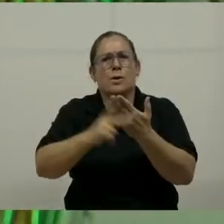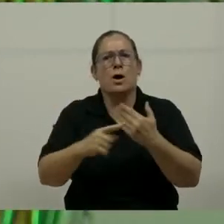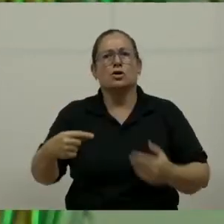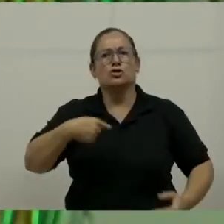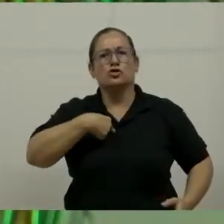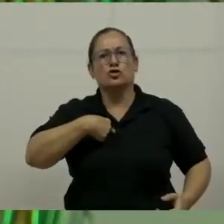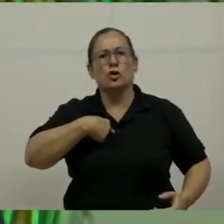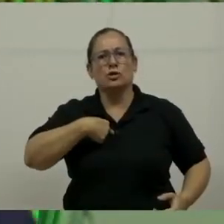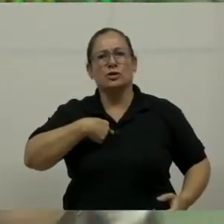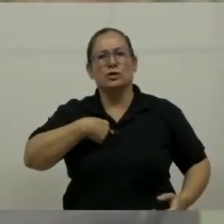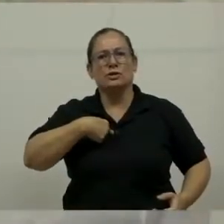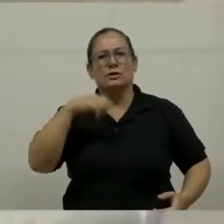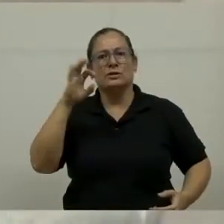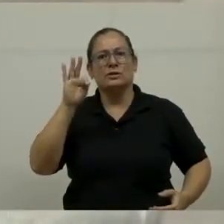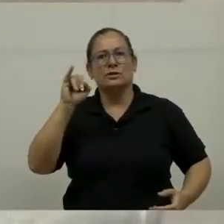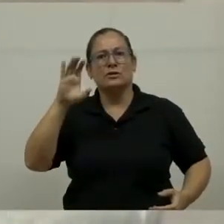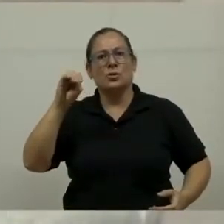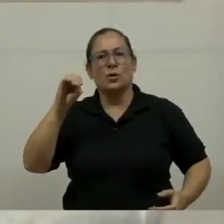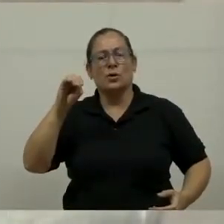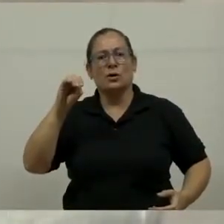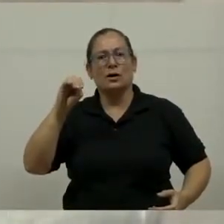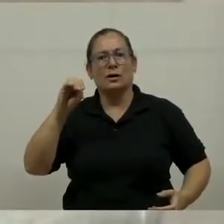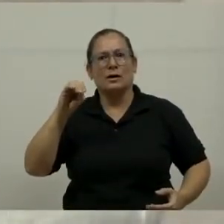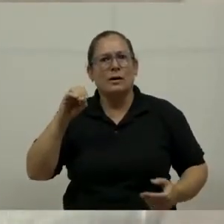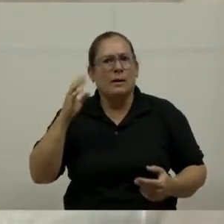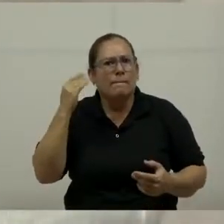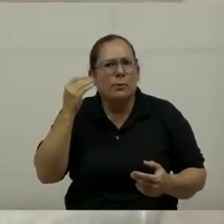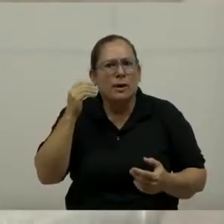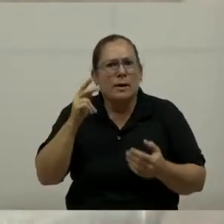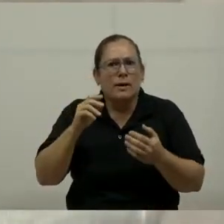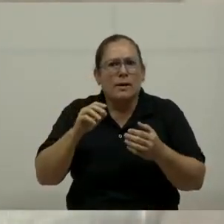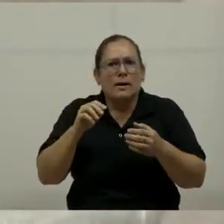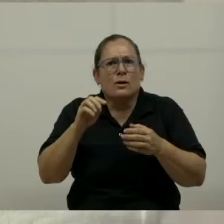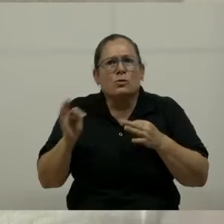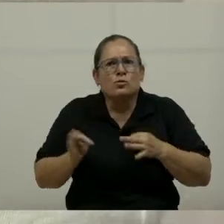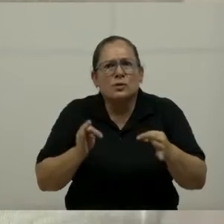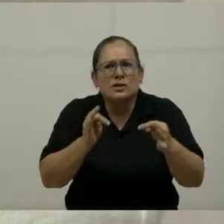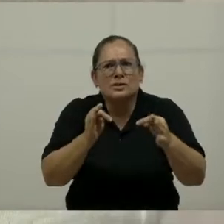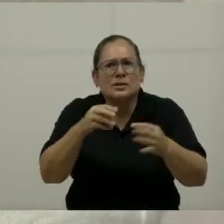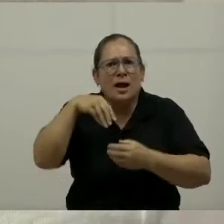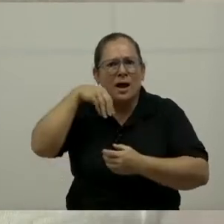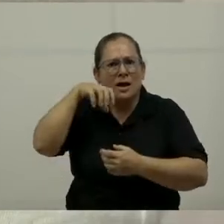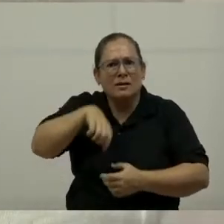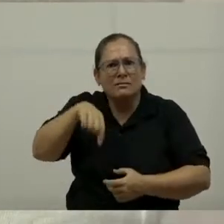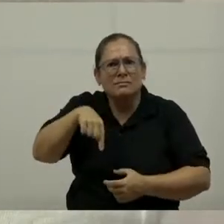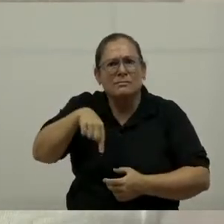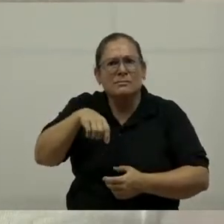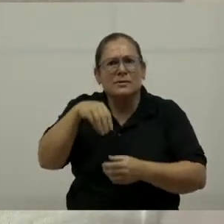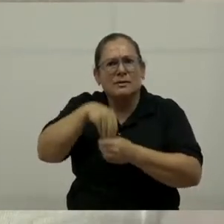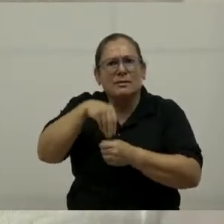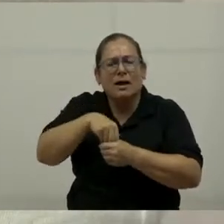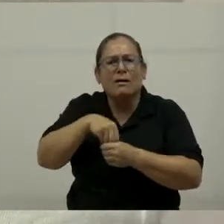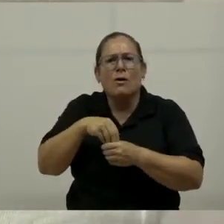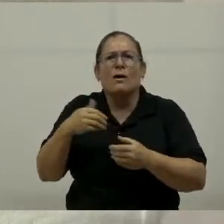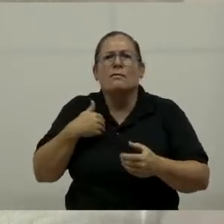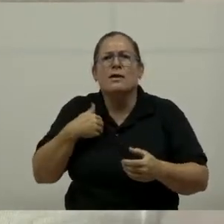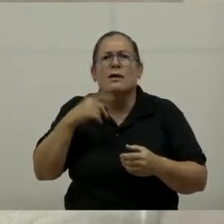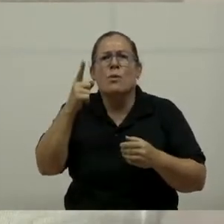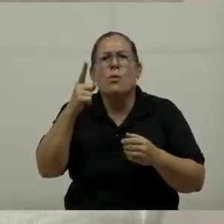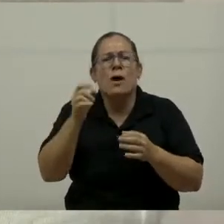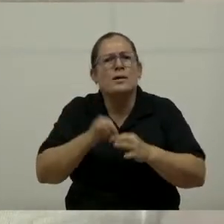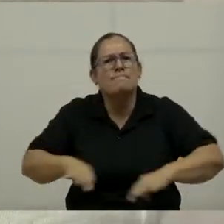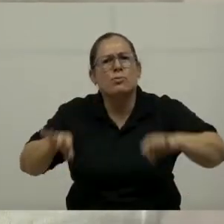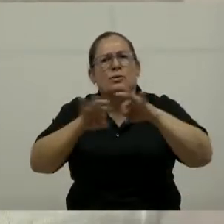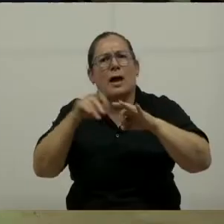Rica es mi destino. Porque el turismo interno tiene una relevancia que ha quedado demostrada para la reactivación